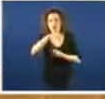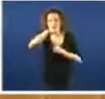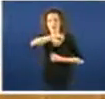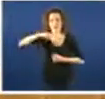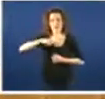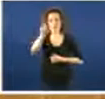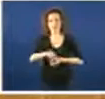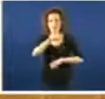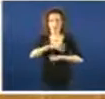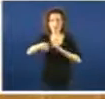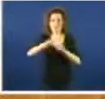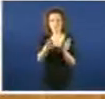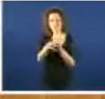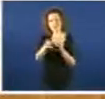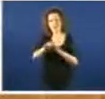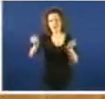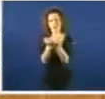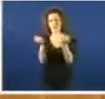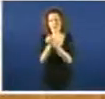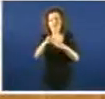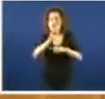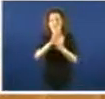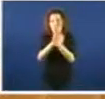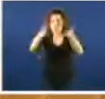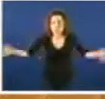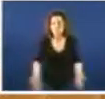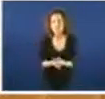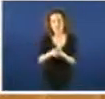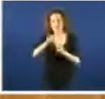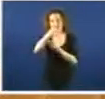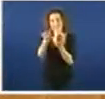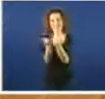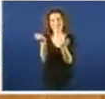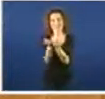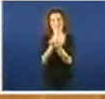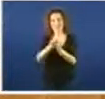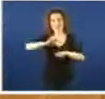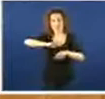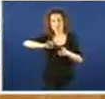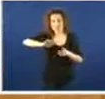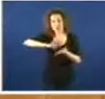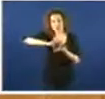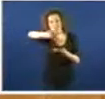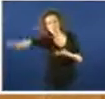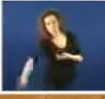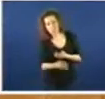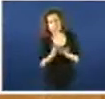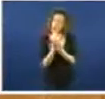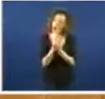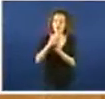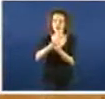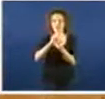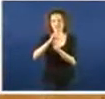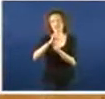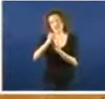da calidad asistencial mediante o impulso dunha asistencia multidisciplinar en todos os servicios e niveis de atención. Por eso,